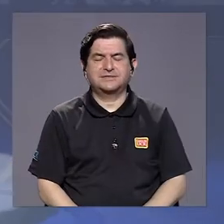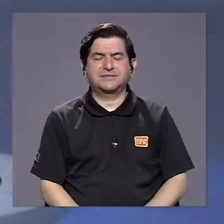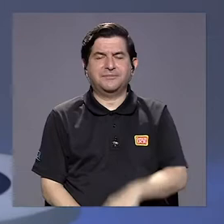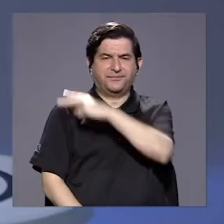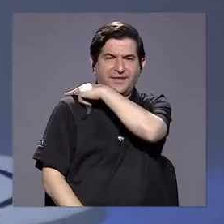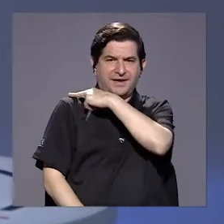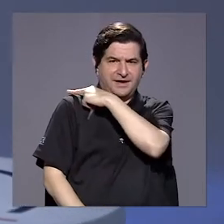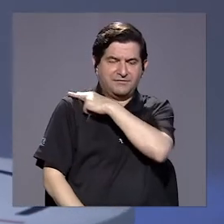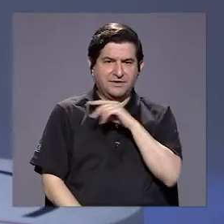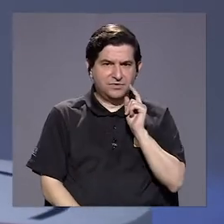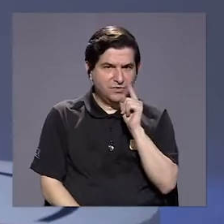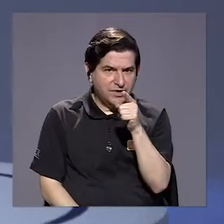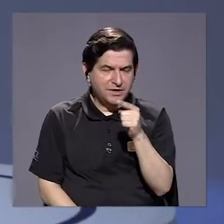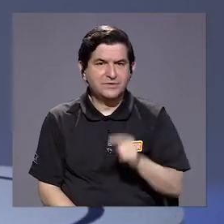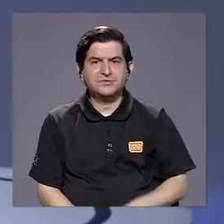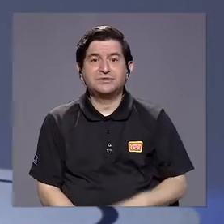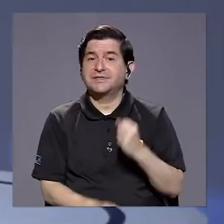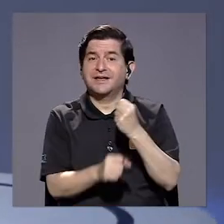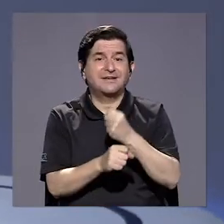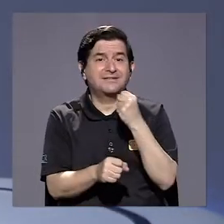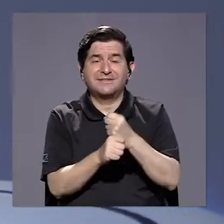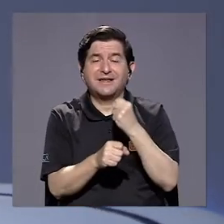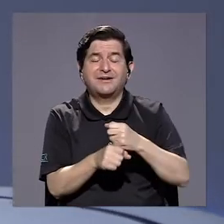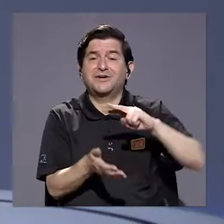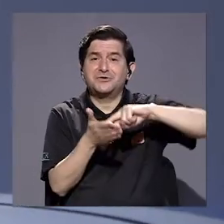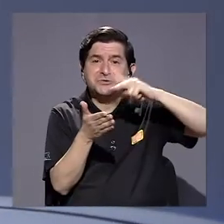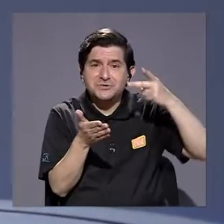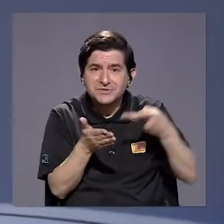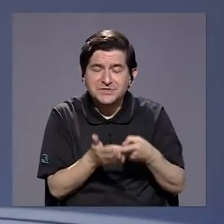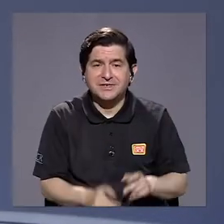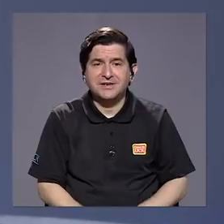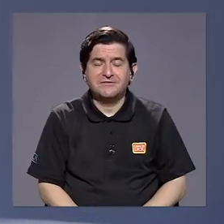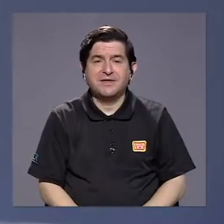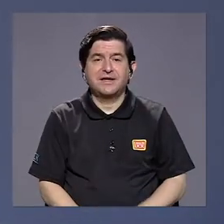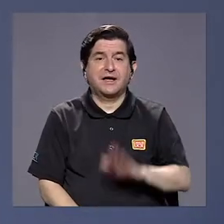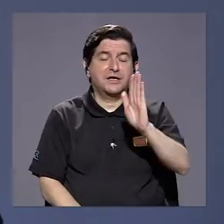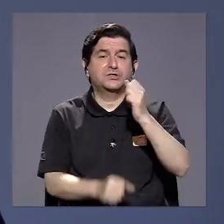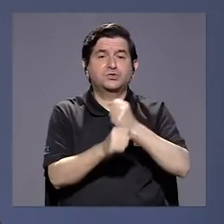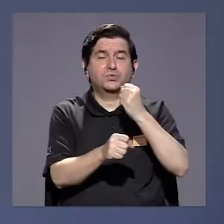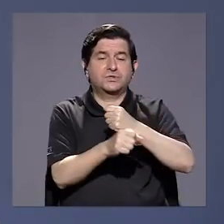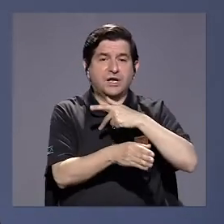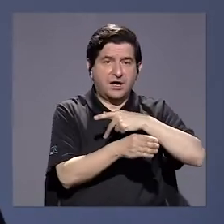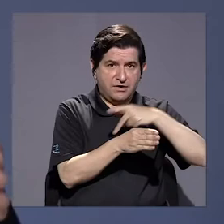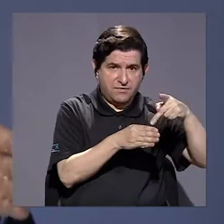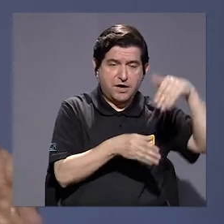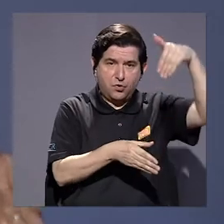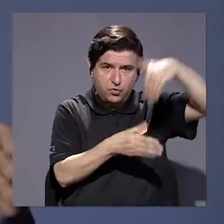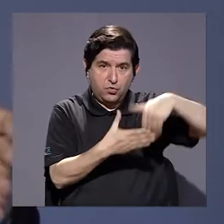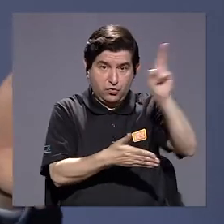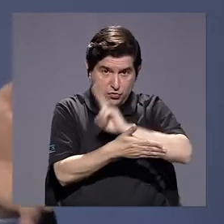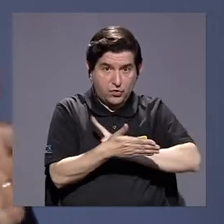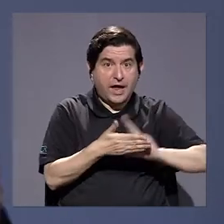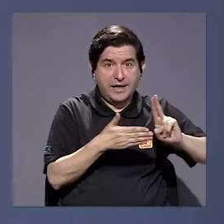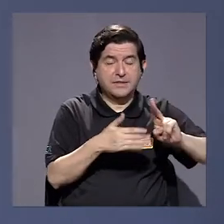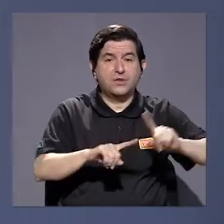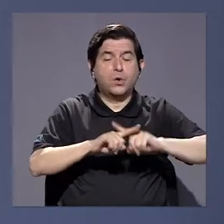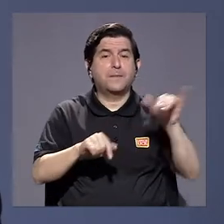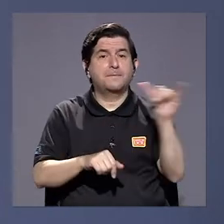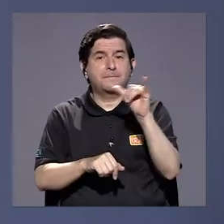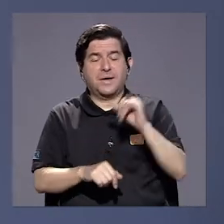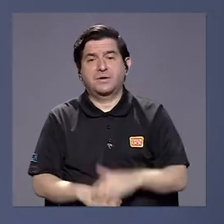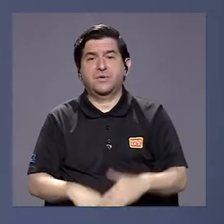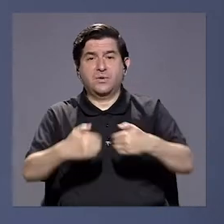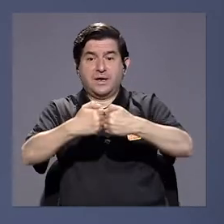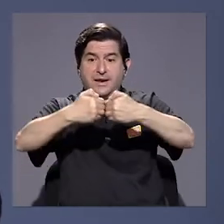a usted como comisionada, esas labores le obligan a realizar su labor profesional dentro de la universidad en este caso,